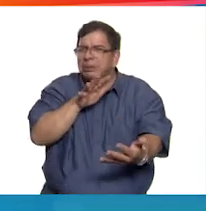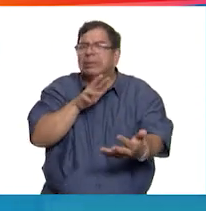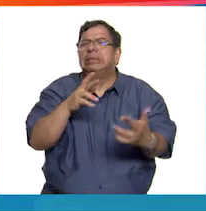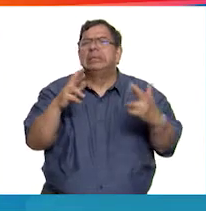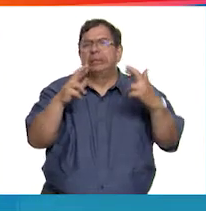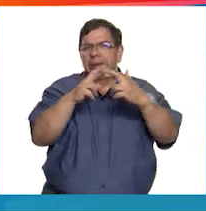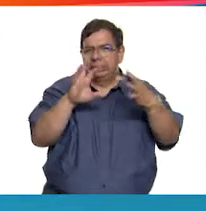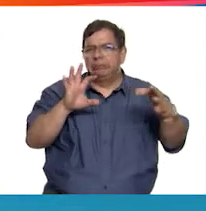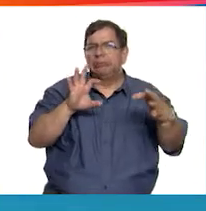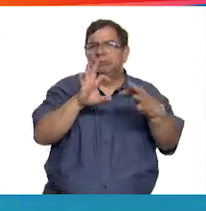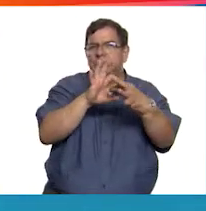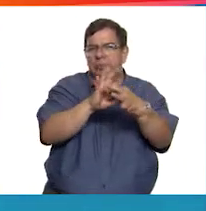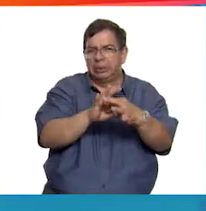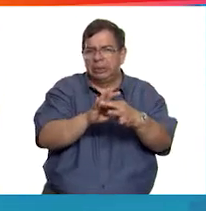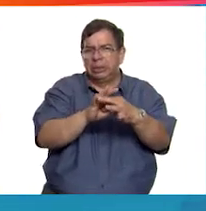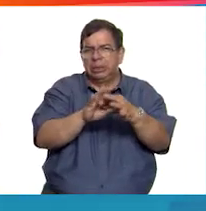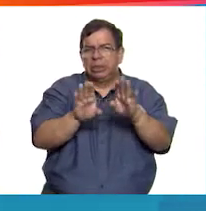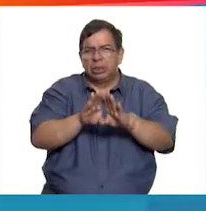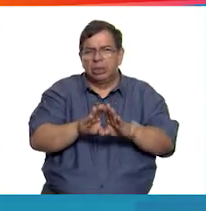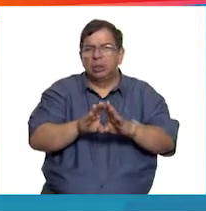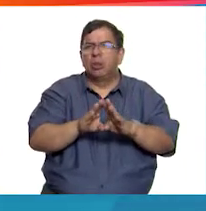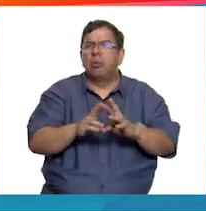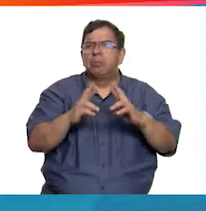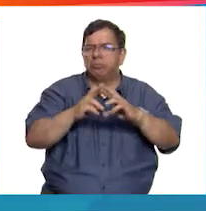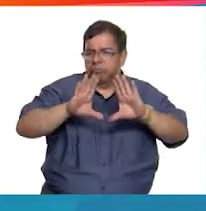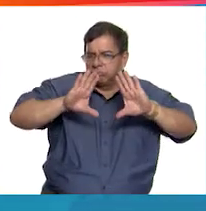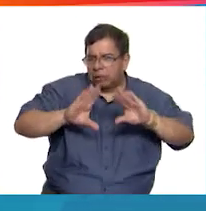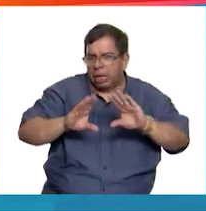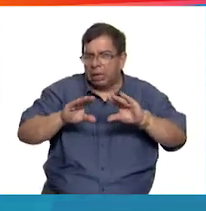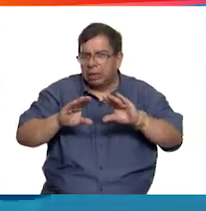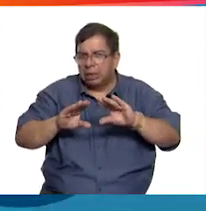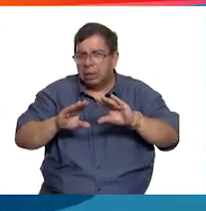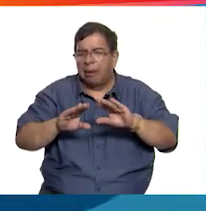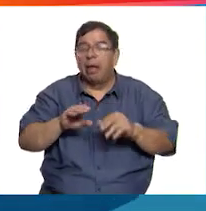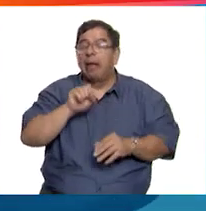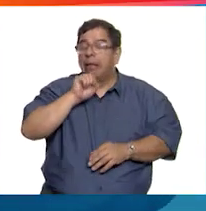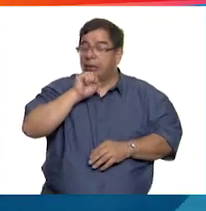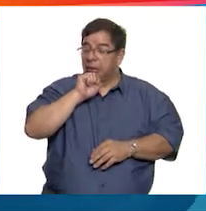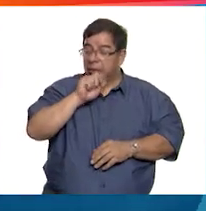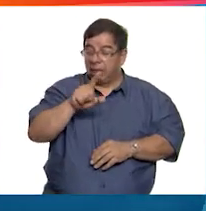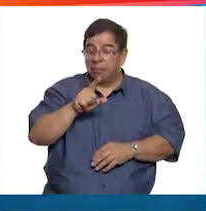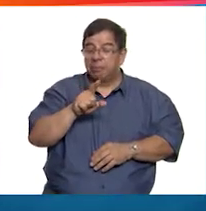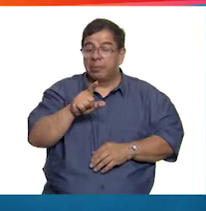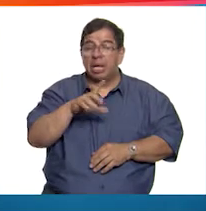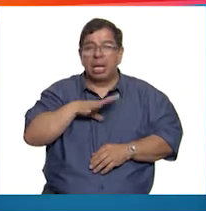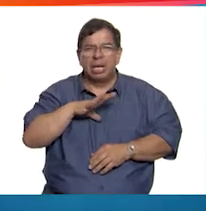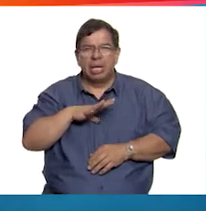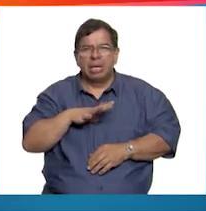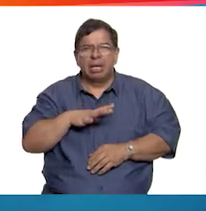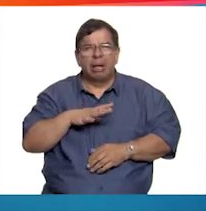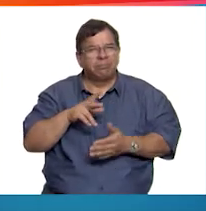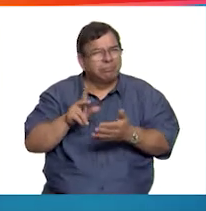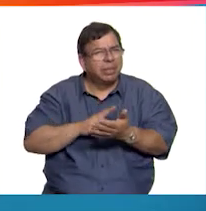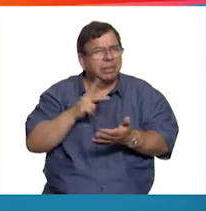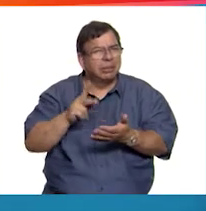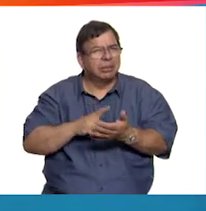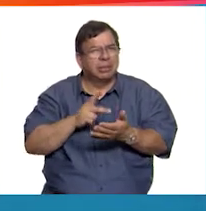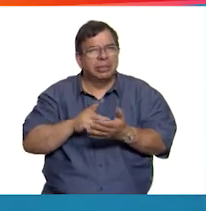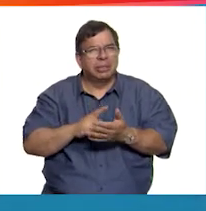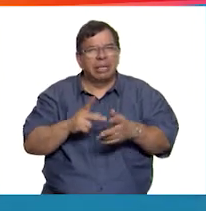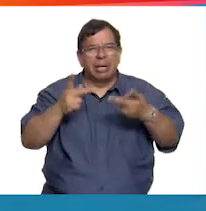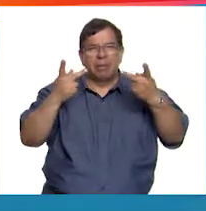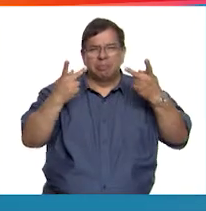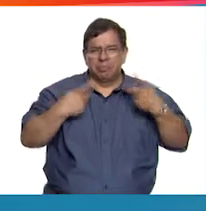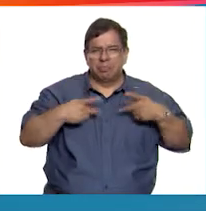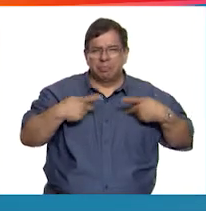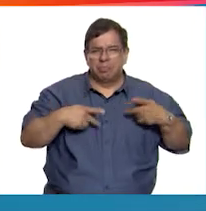religión y con las enseñanzas de la iglesia. Y no solo eso, también hay que decir que muchas veces eran miembros de la